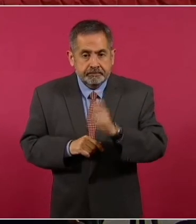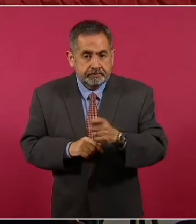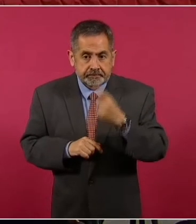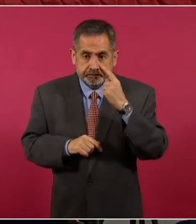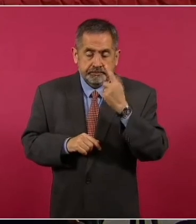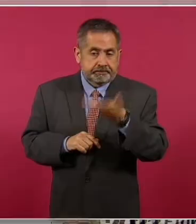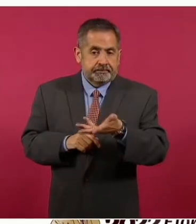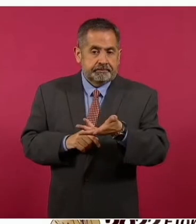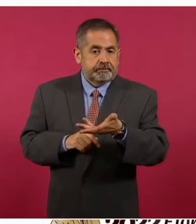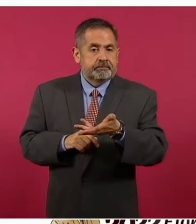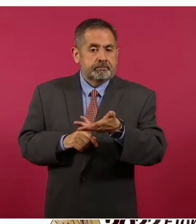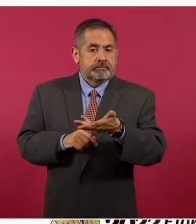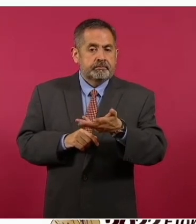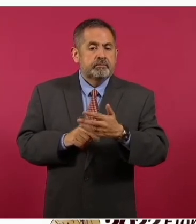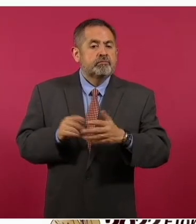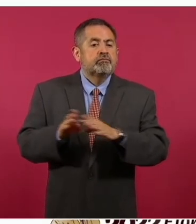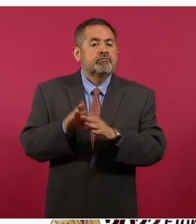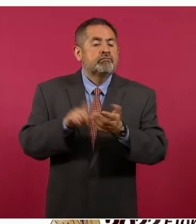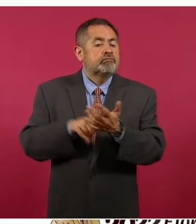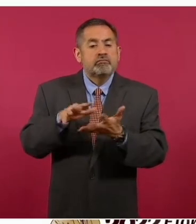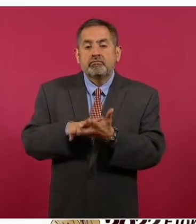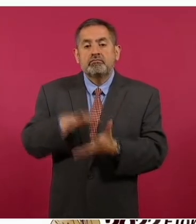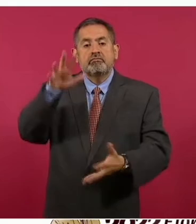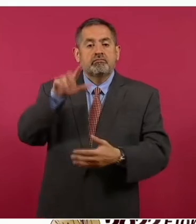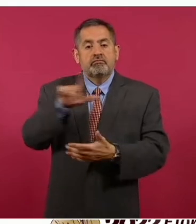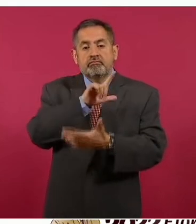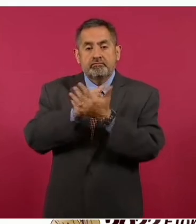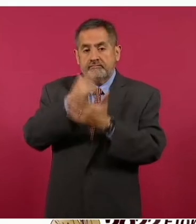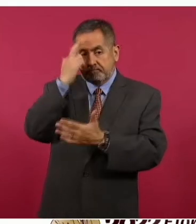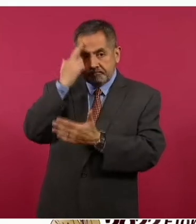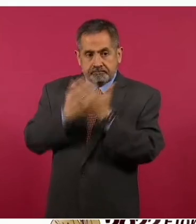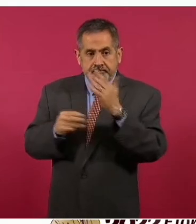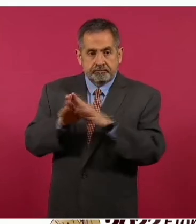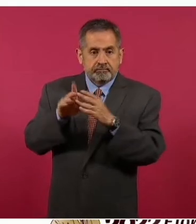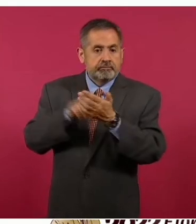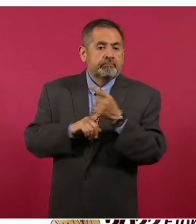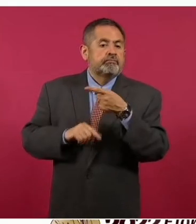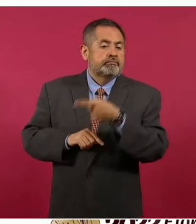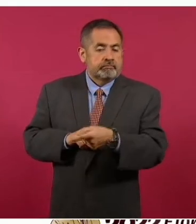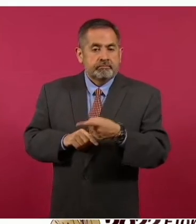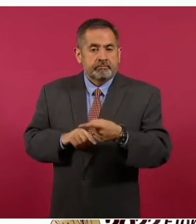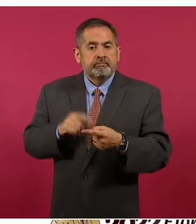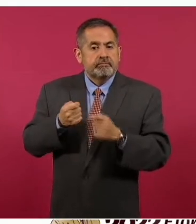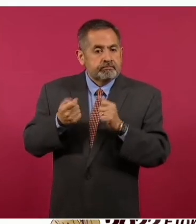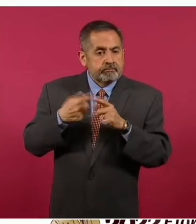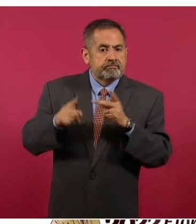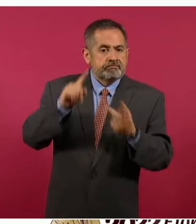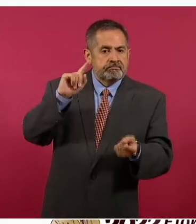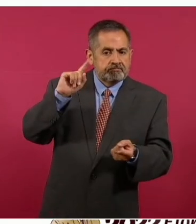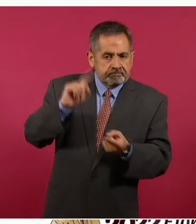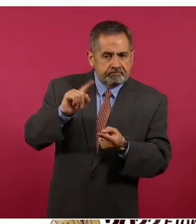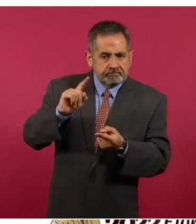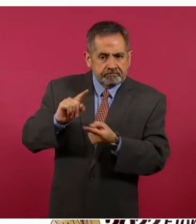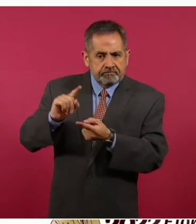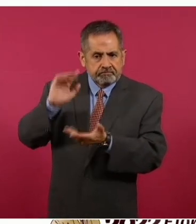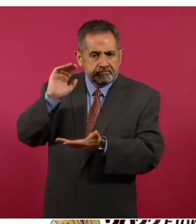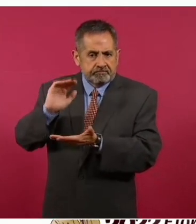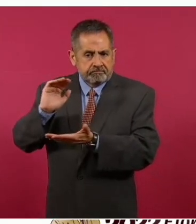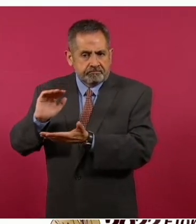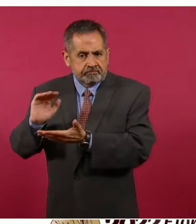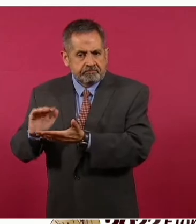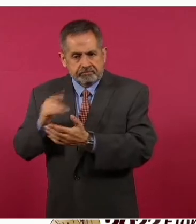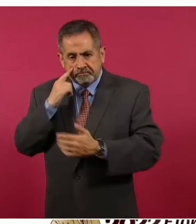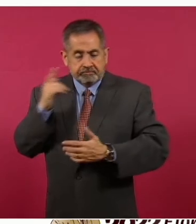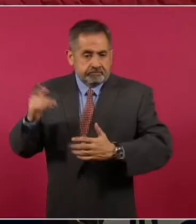la mayoría de los delitos del fuero común van a la baja. Adelante. En